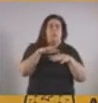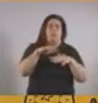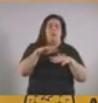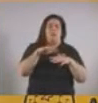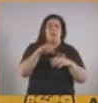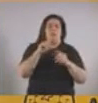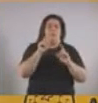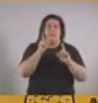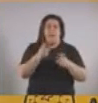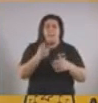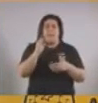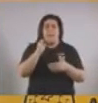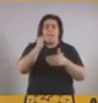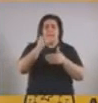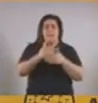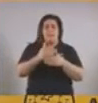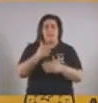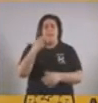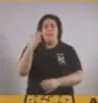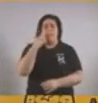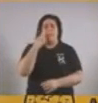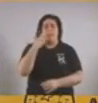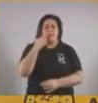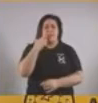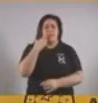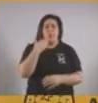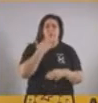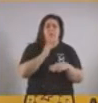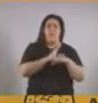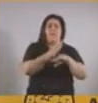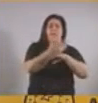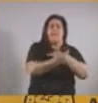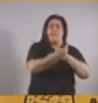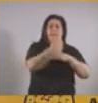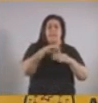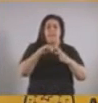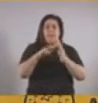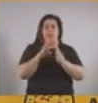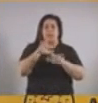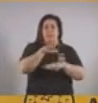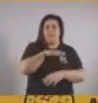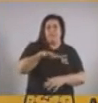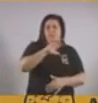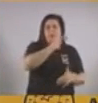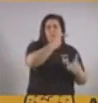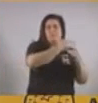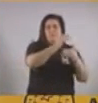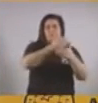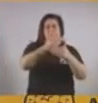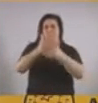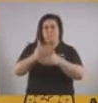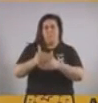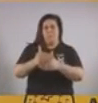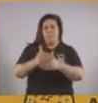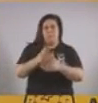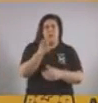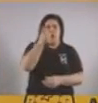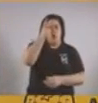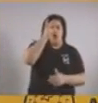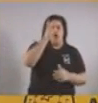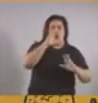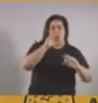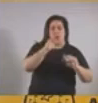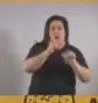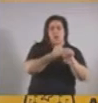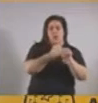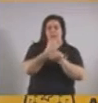vamos a cerrar 19 entradas y salidas entre la provincia y la ciudad, entre las 8 de la noche